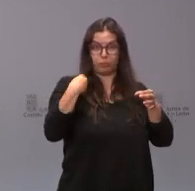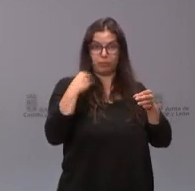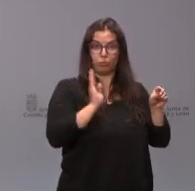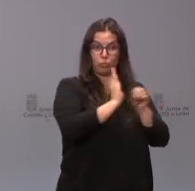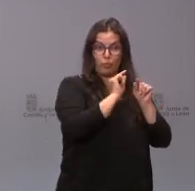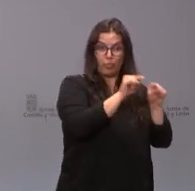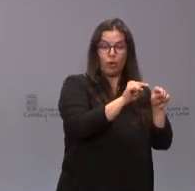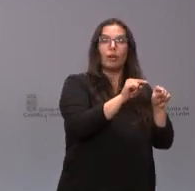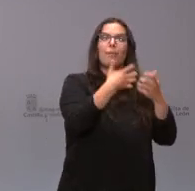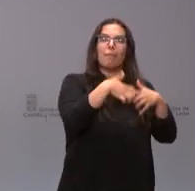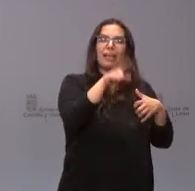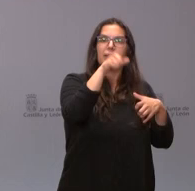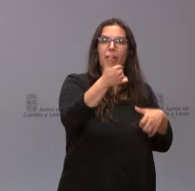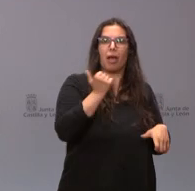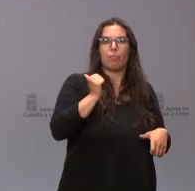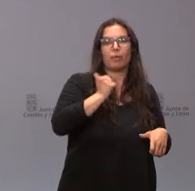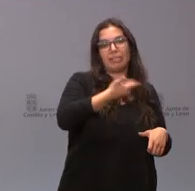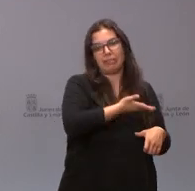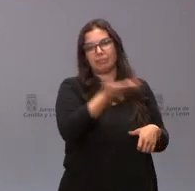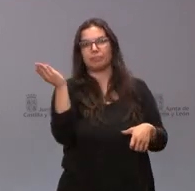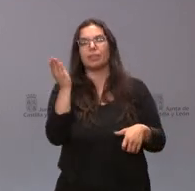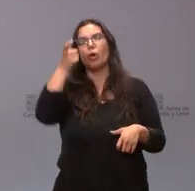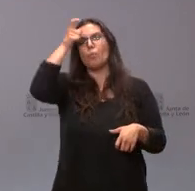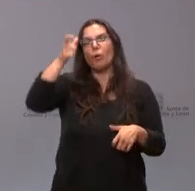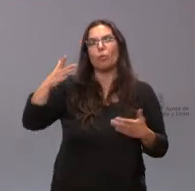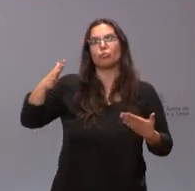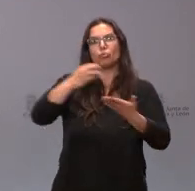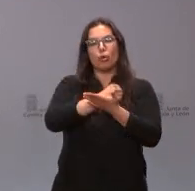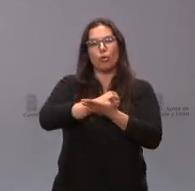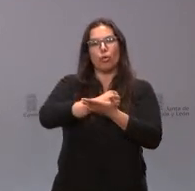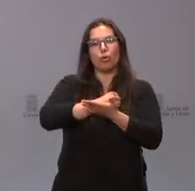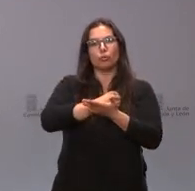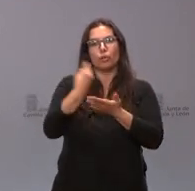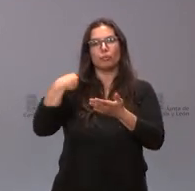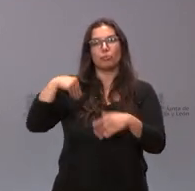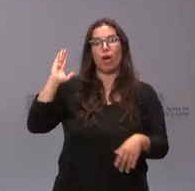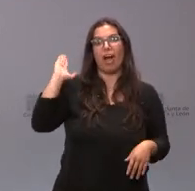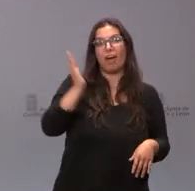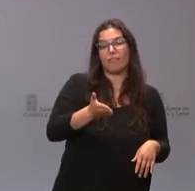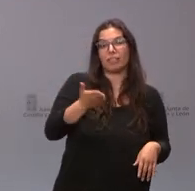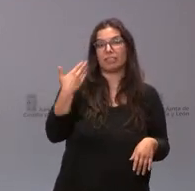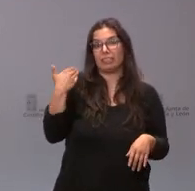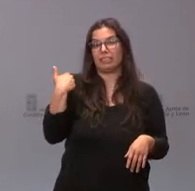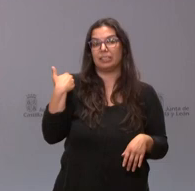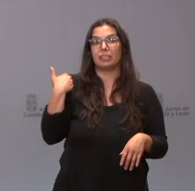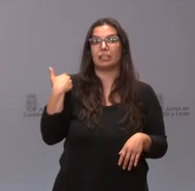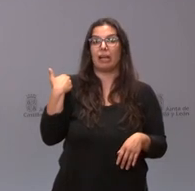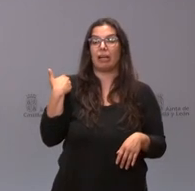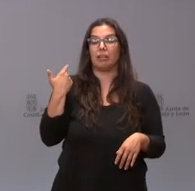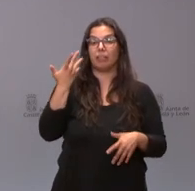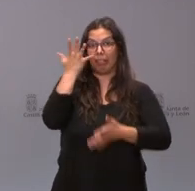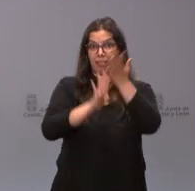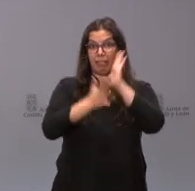subvención, sino también por la totalidad de los municipios que se vieron afectados como consecuencia del reciente